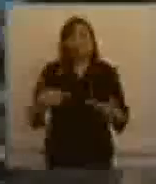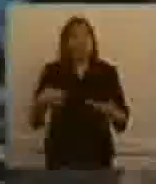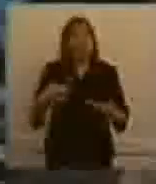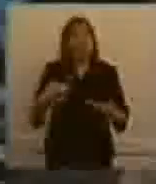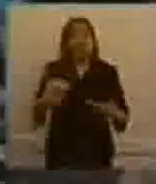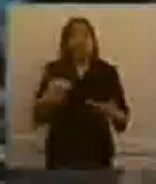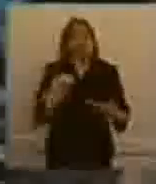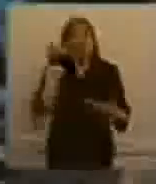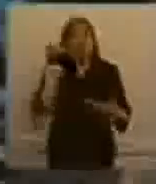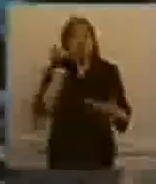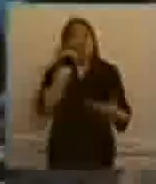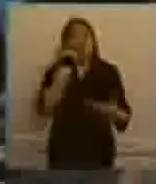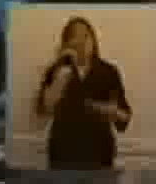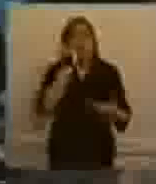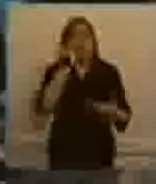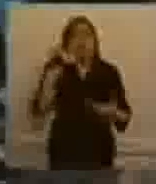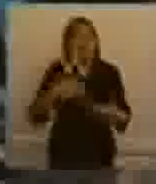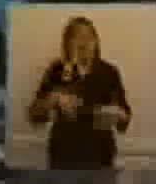afectados.